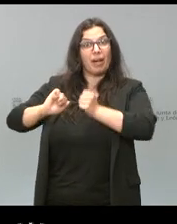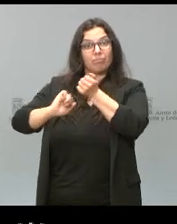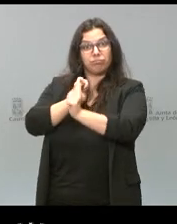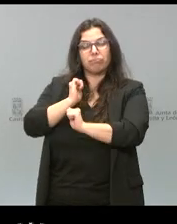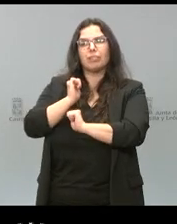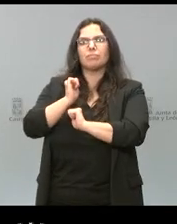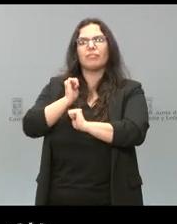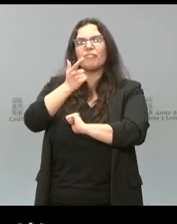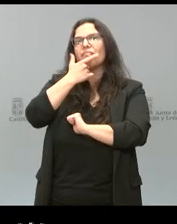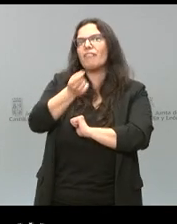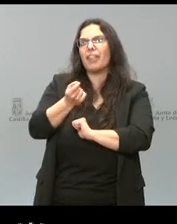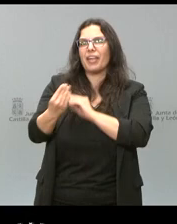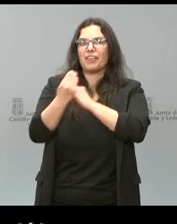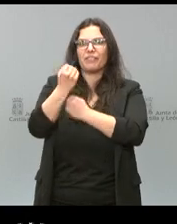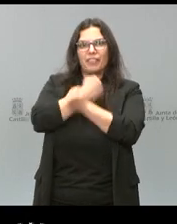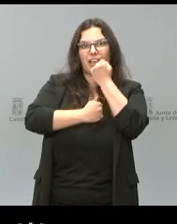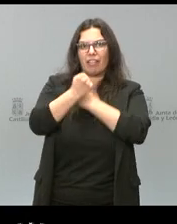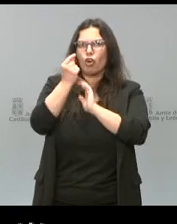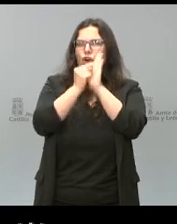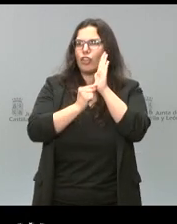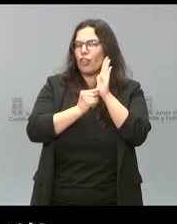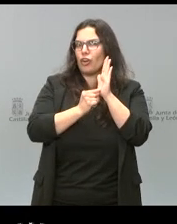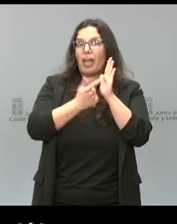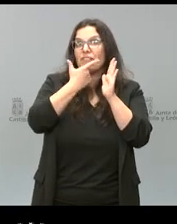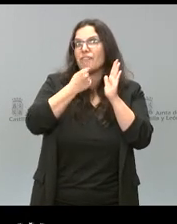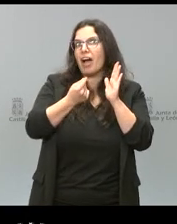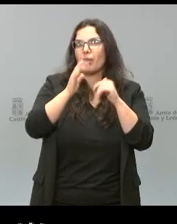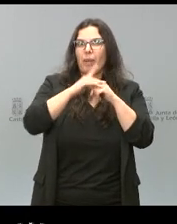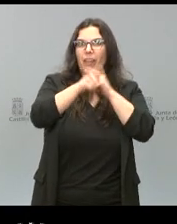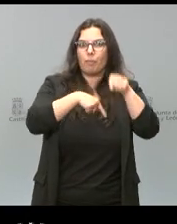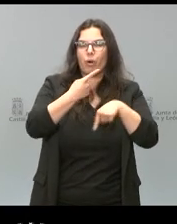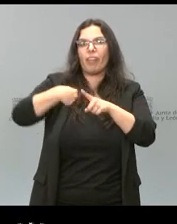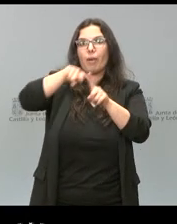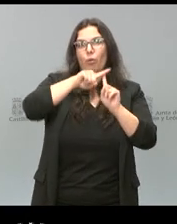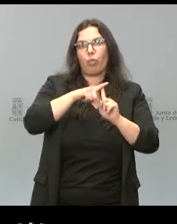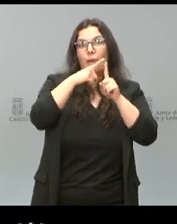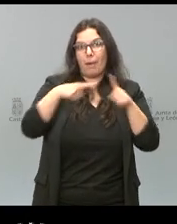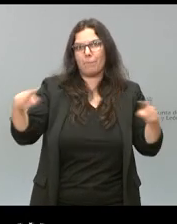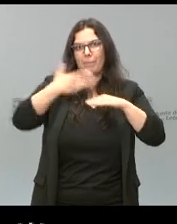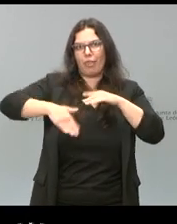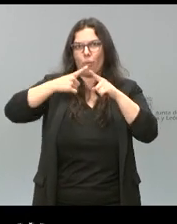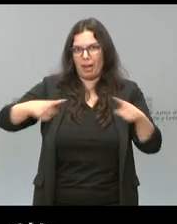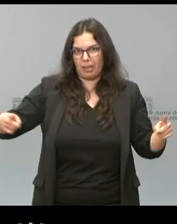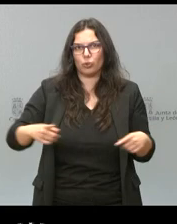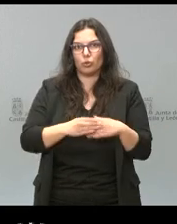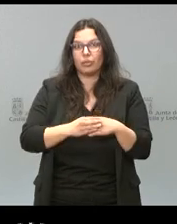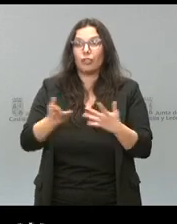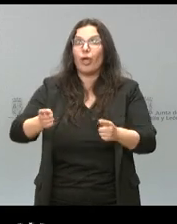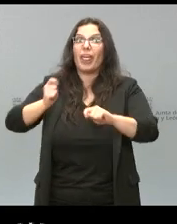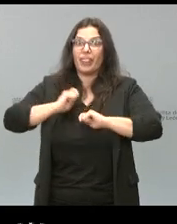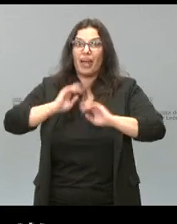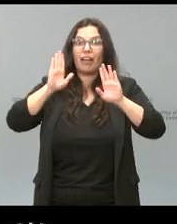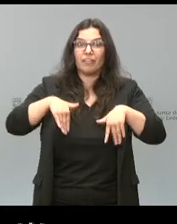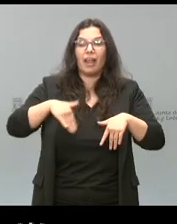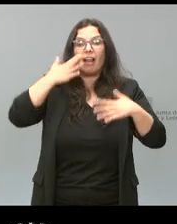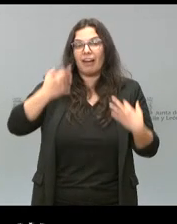acceso a financiación en condiciones mucho más favorables y los plazos de devolución mucho más largos. Pues eso es lo que ha permitido que realmente